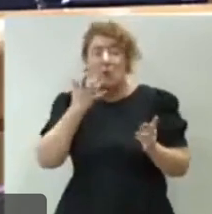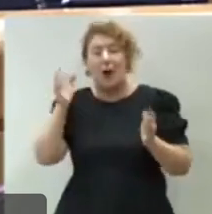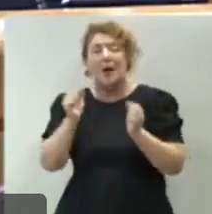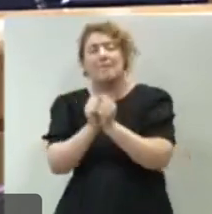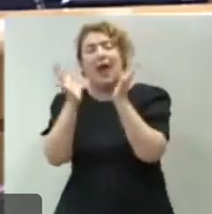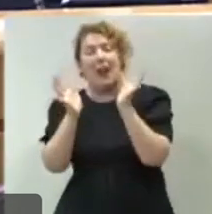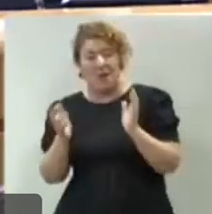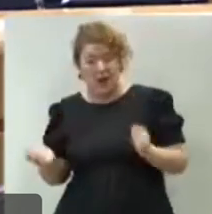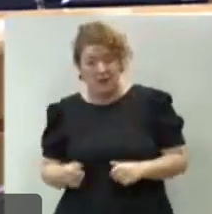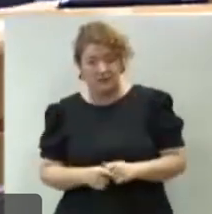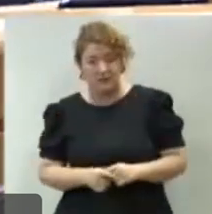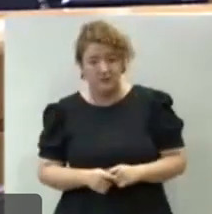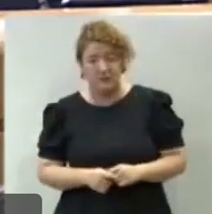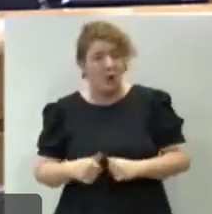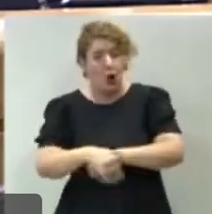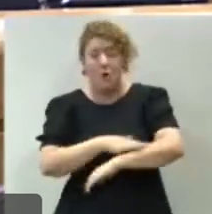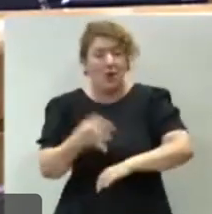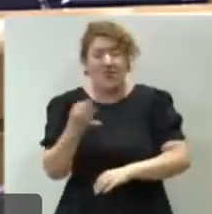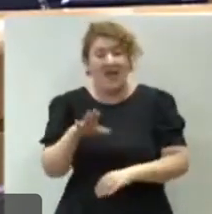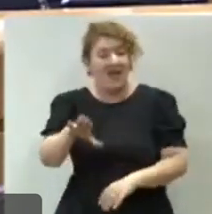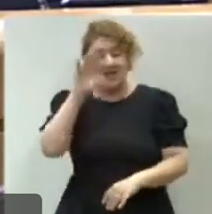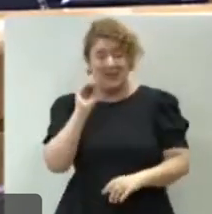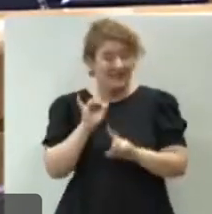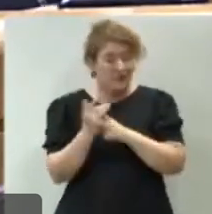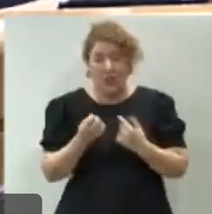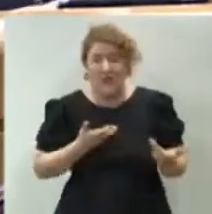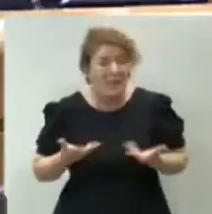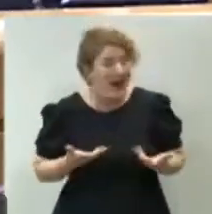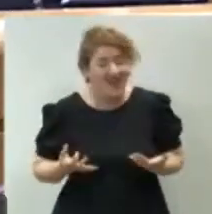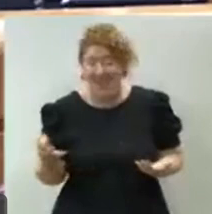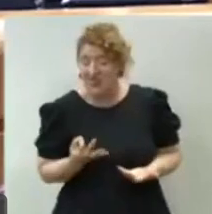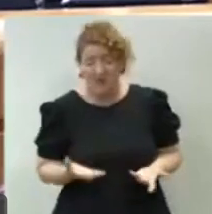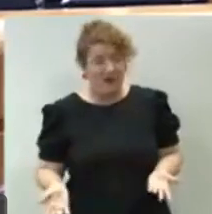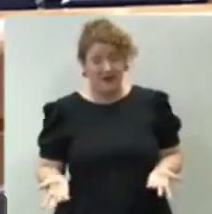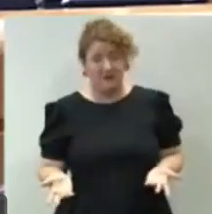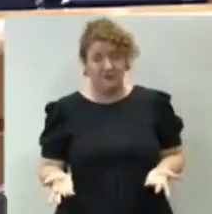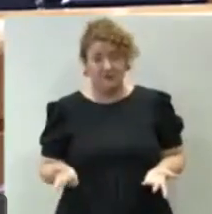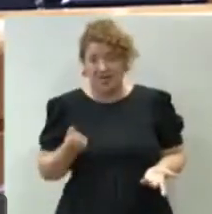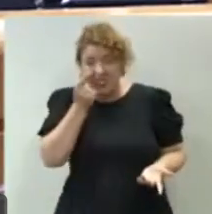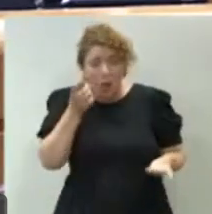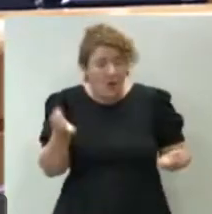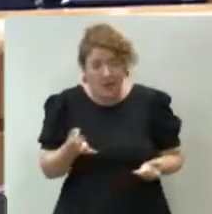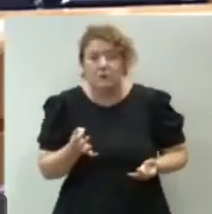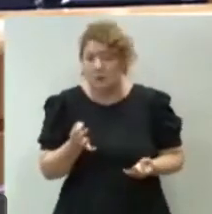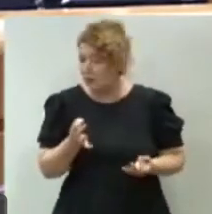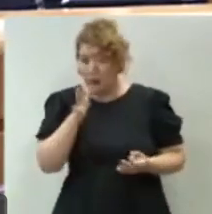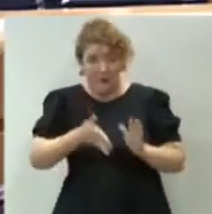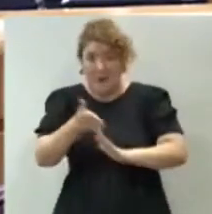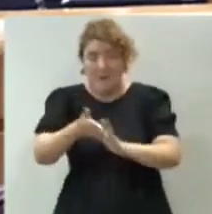La Palma, señor Ministro, porque si el Estado no entiende que estamos en una situación de emergencia, entonces sí que tenemos un verdadero